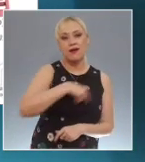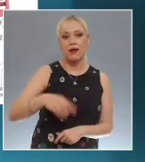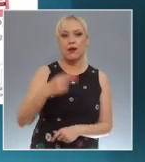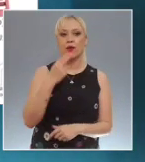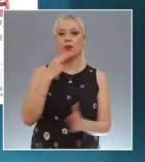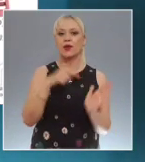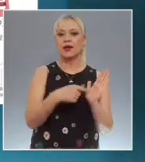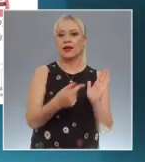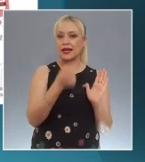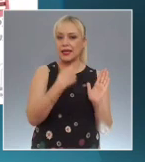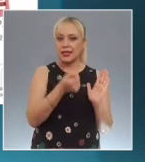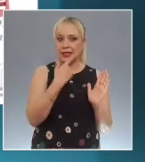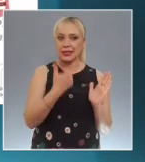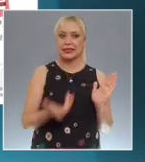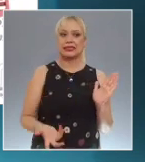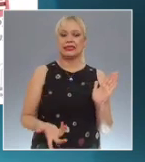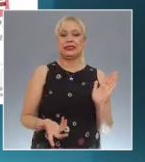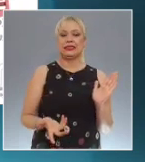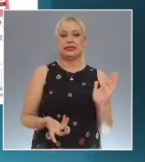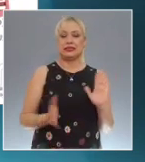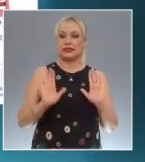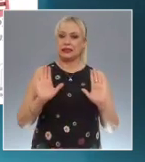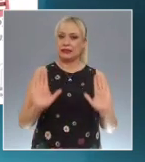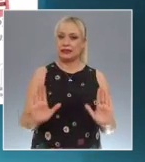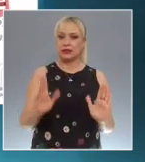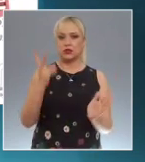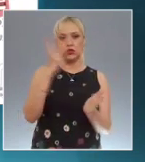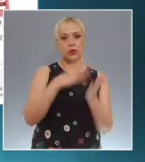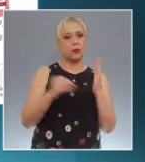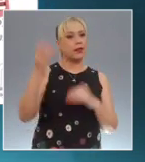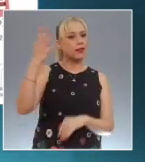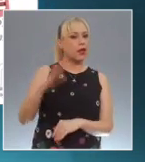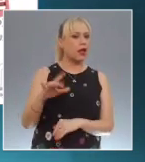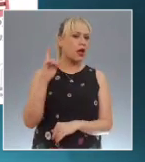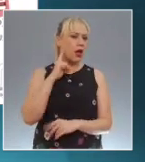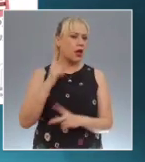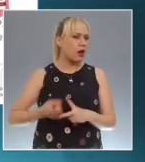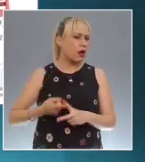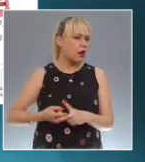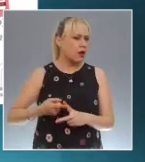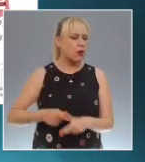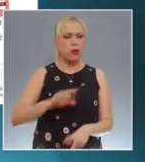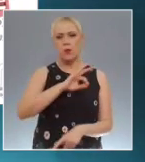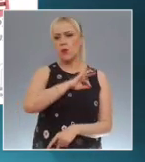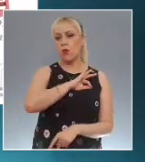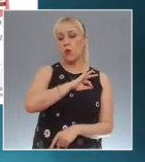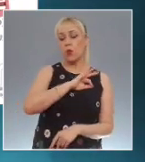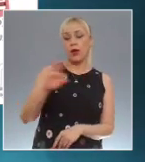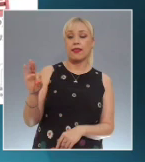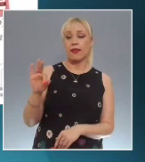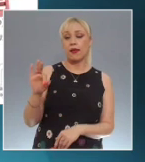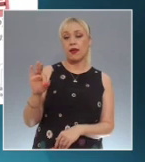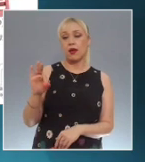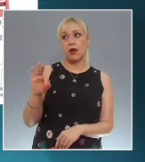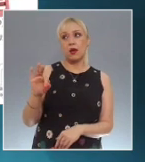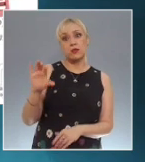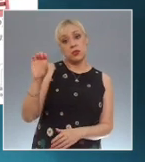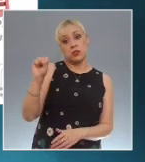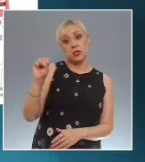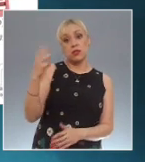en la producción pecuaria. Hablamos en 2010 se estimó que eran alrededor de poco más de 63 mil